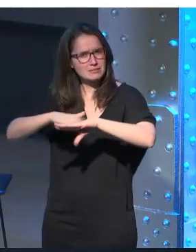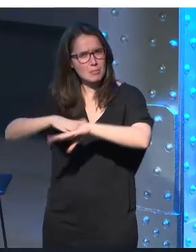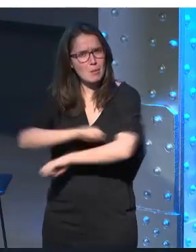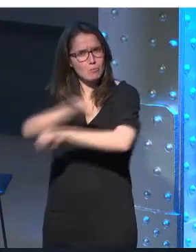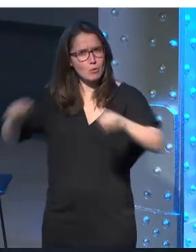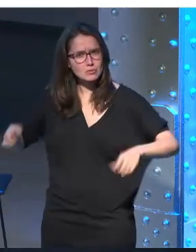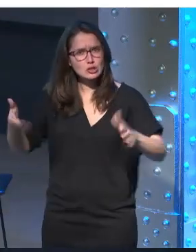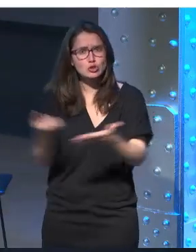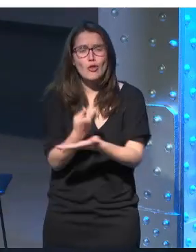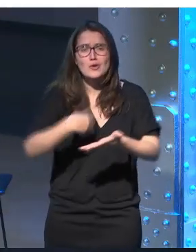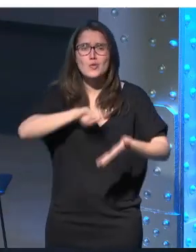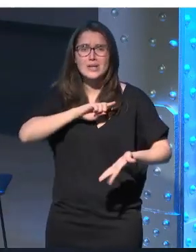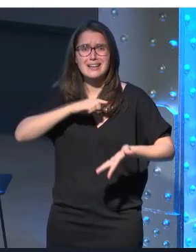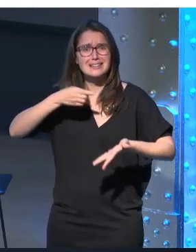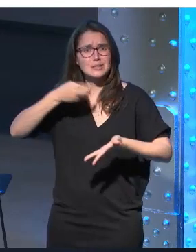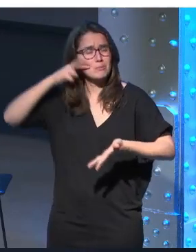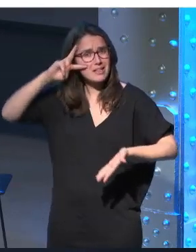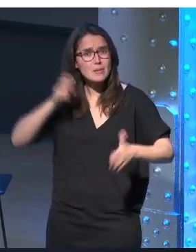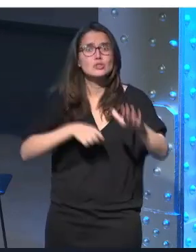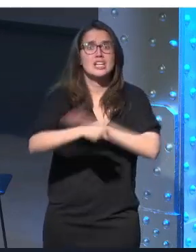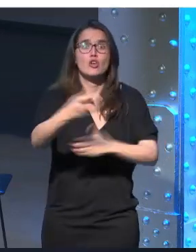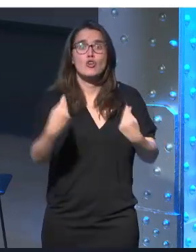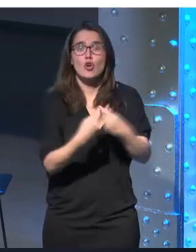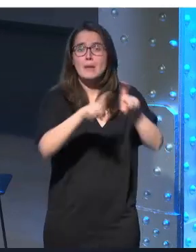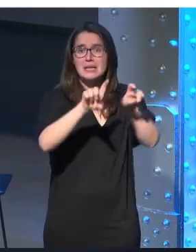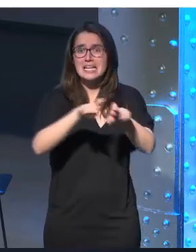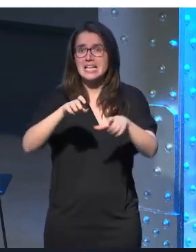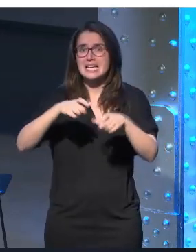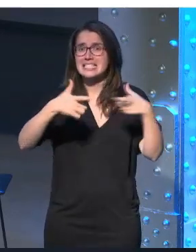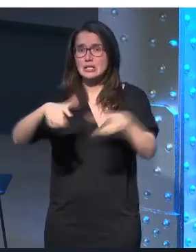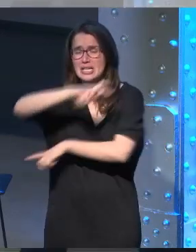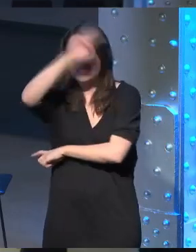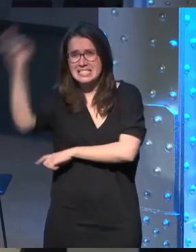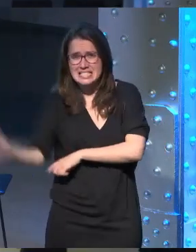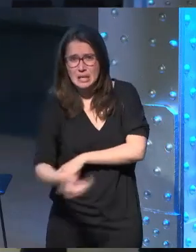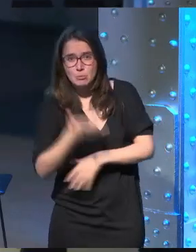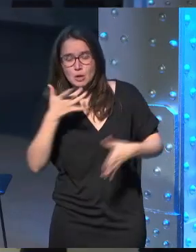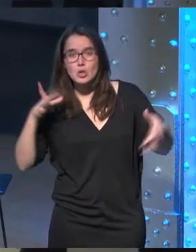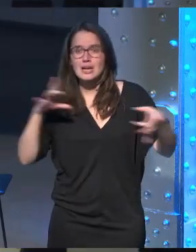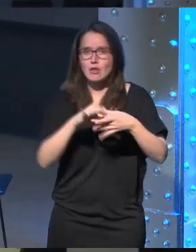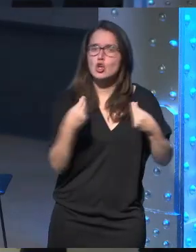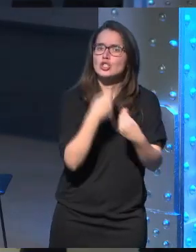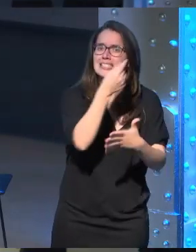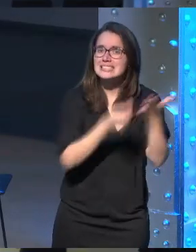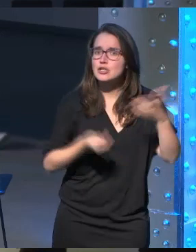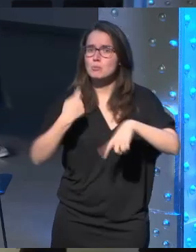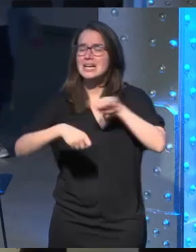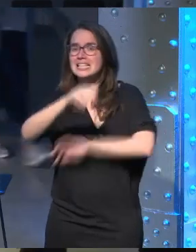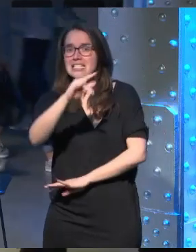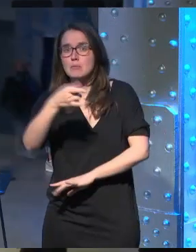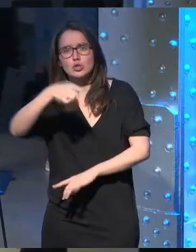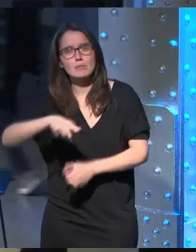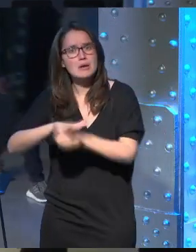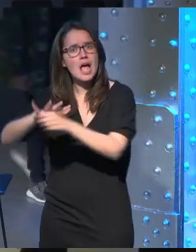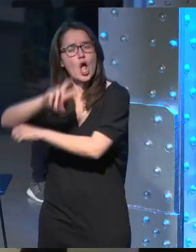y cada una de las experiencias que hemos desarrollado con empresas de todos los sectores sectores vinculados al diseño sí y al marketing pero también